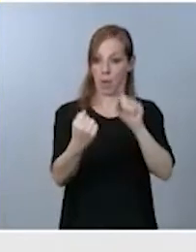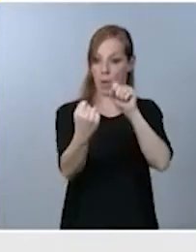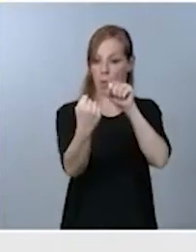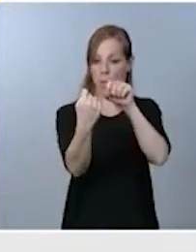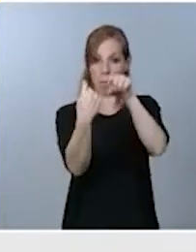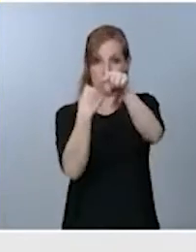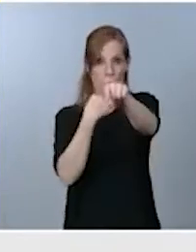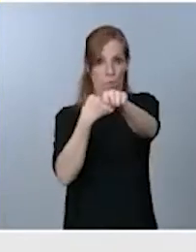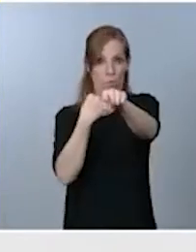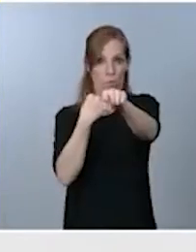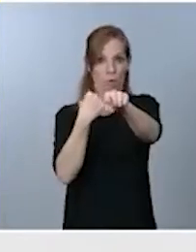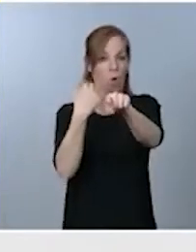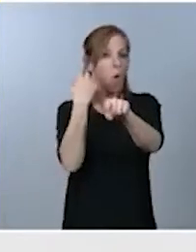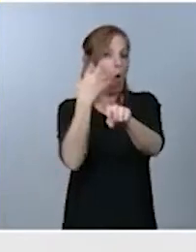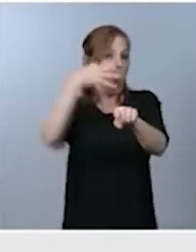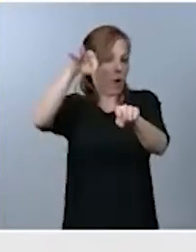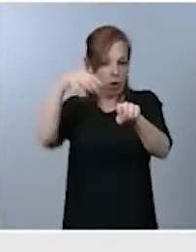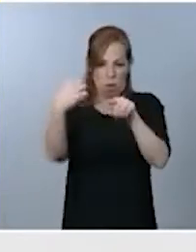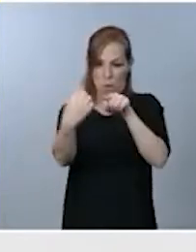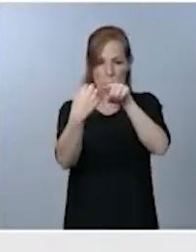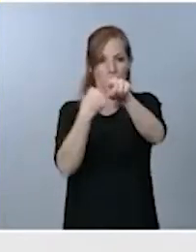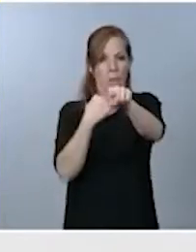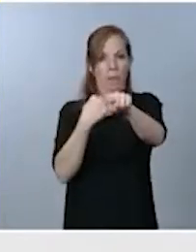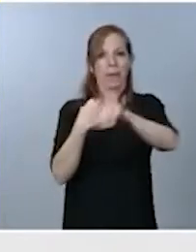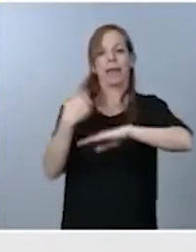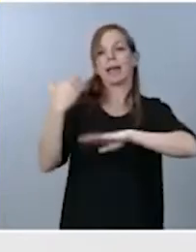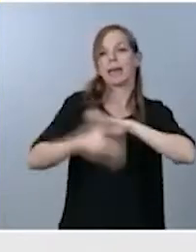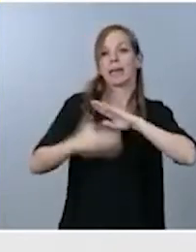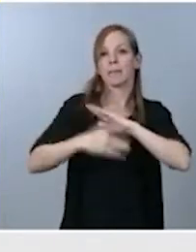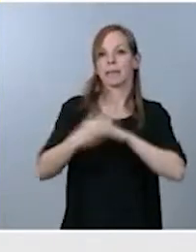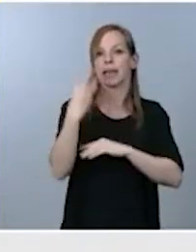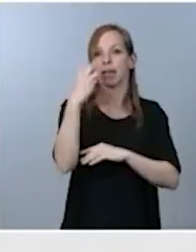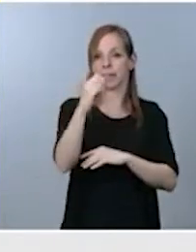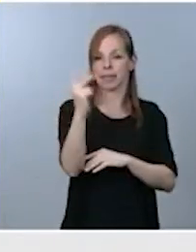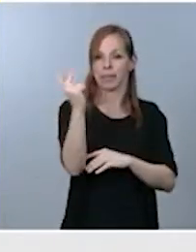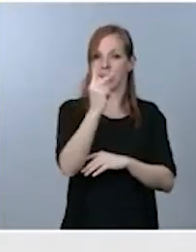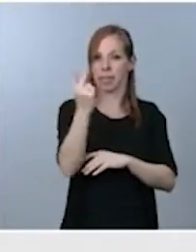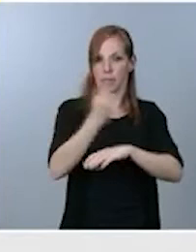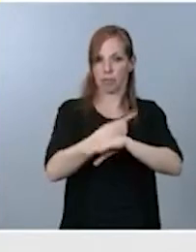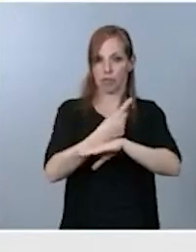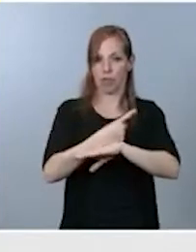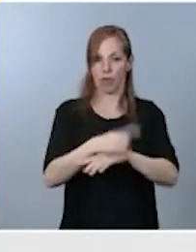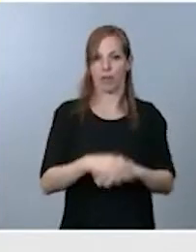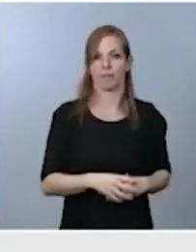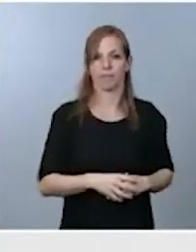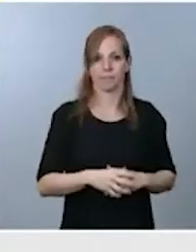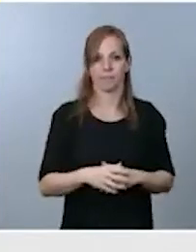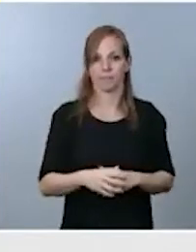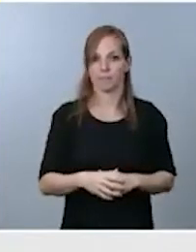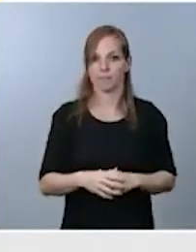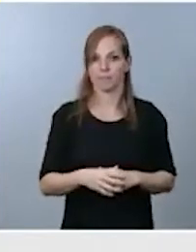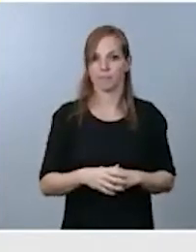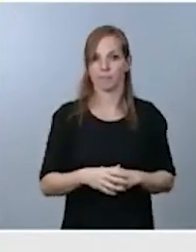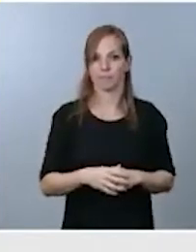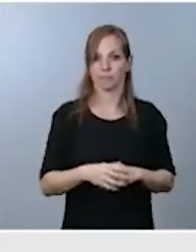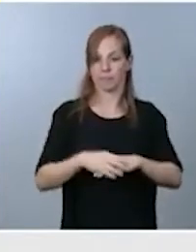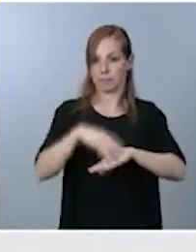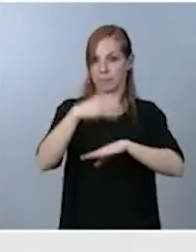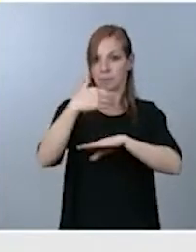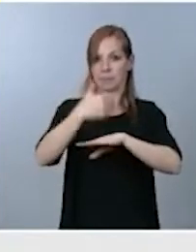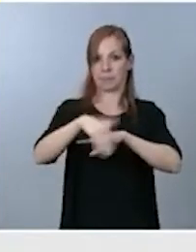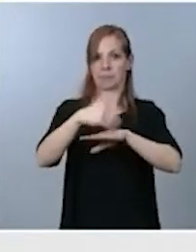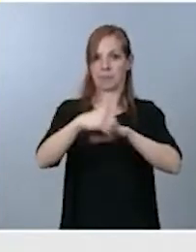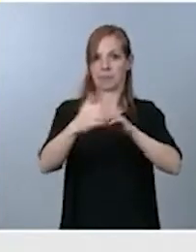circulación, el límite será de 30 km hora. Y en las vías de dos o más